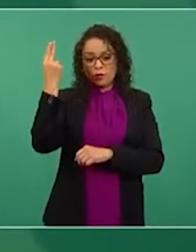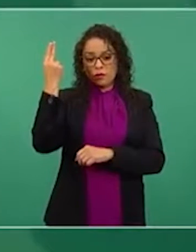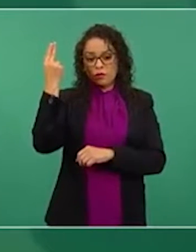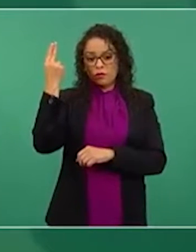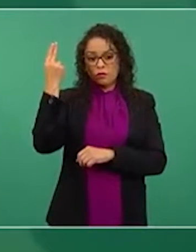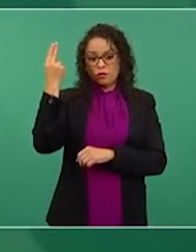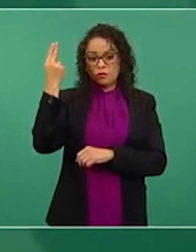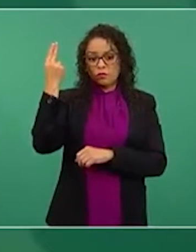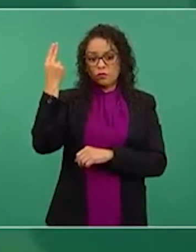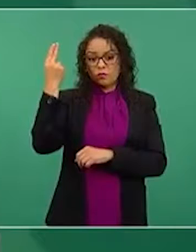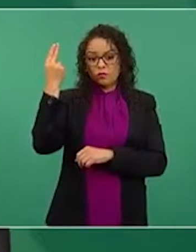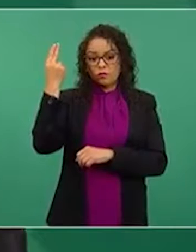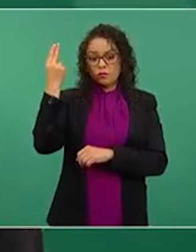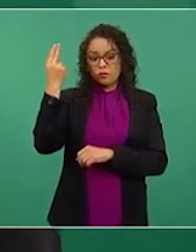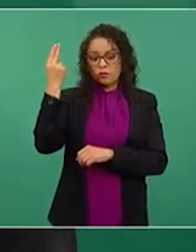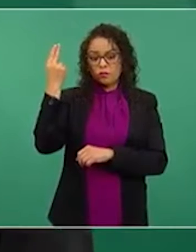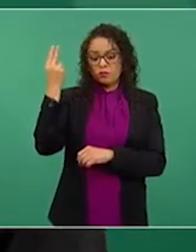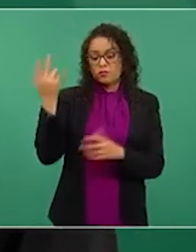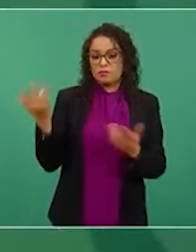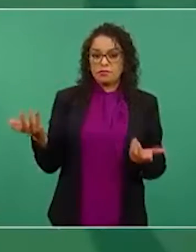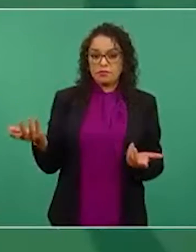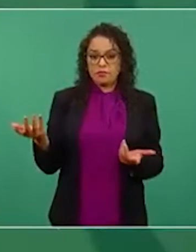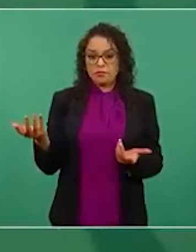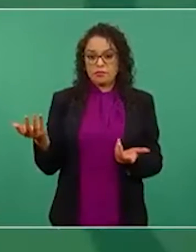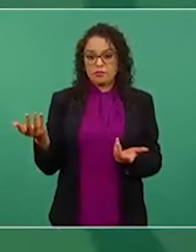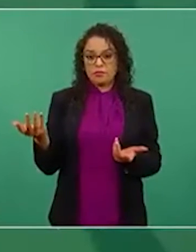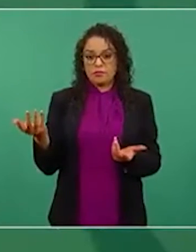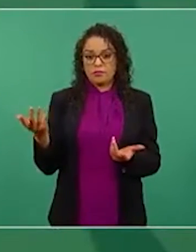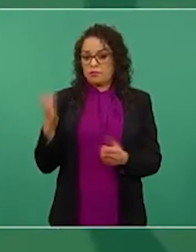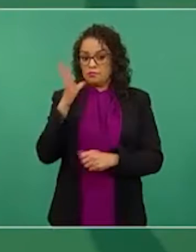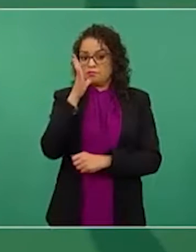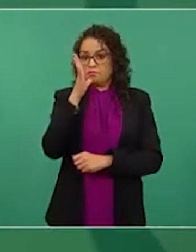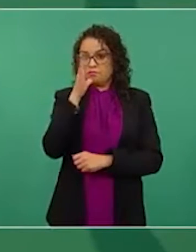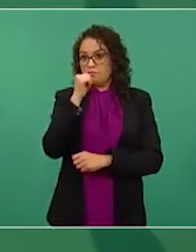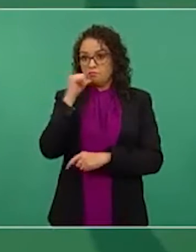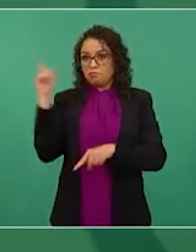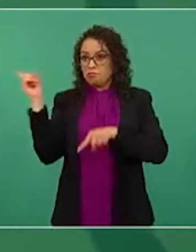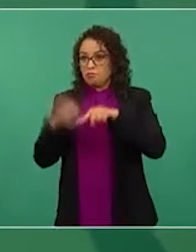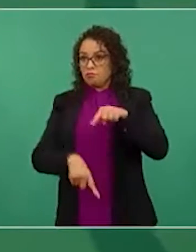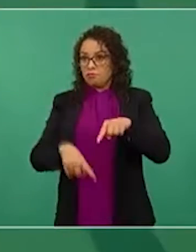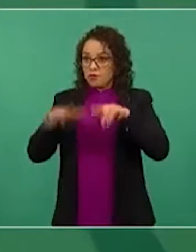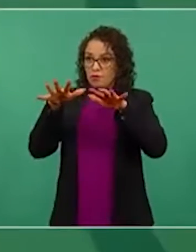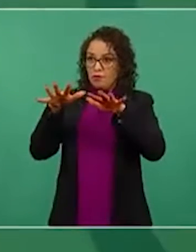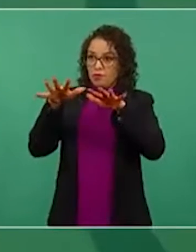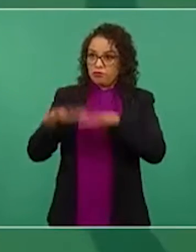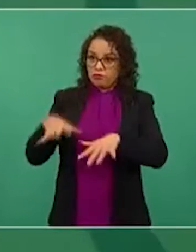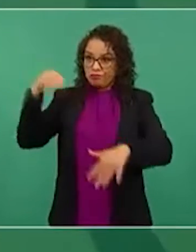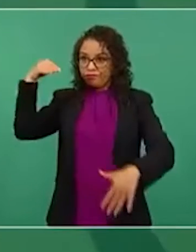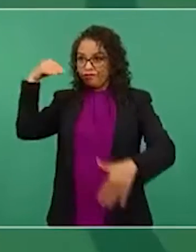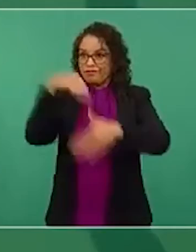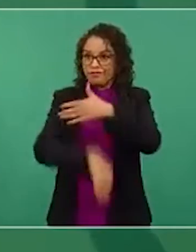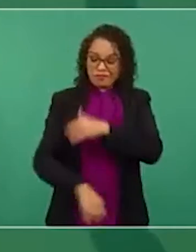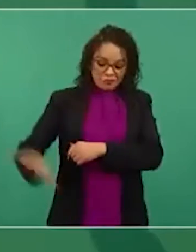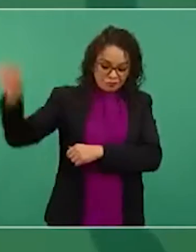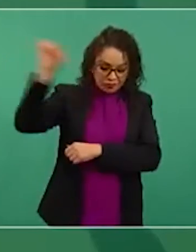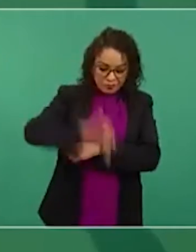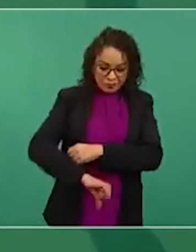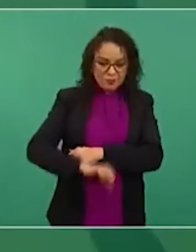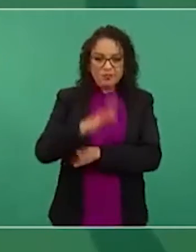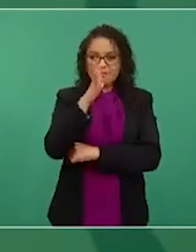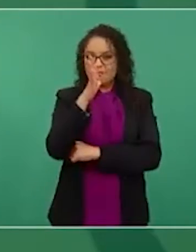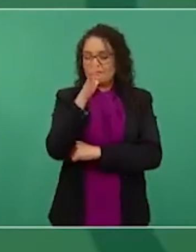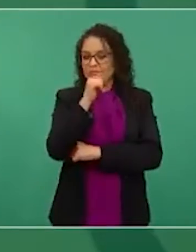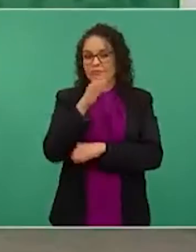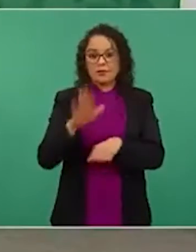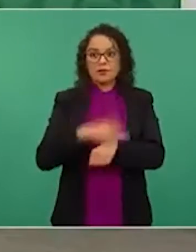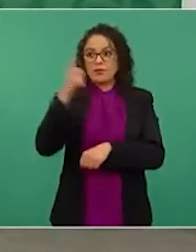No han podido destruirla. Es tan importante por su